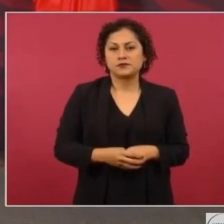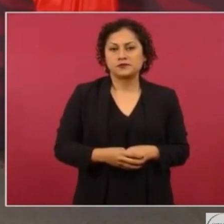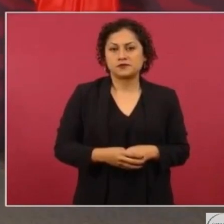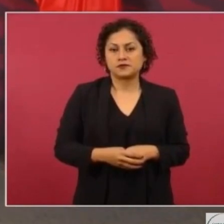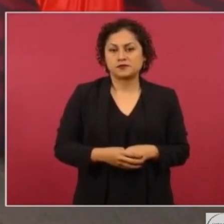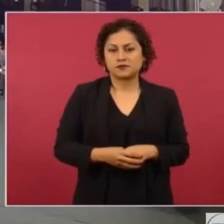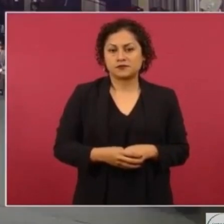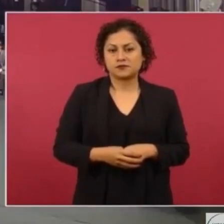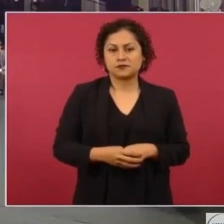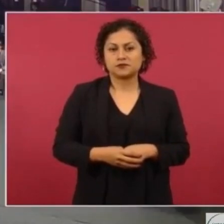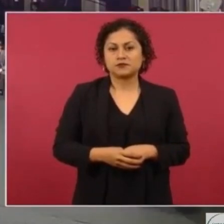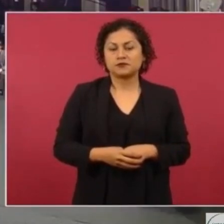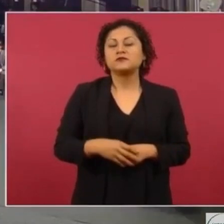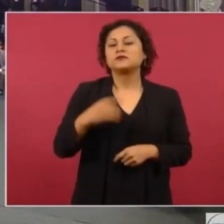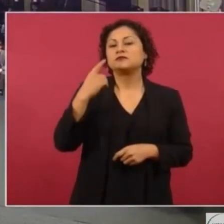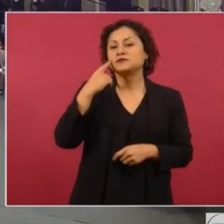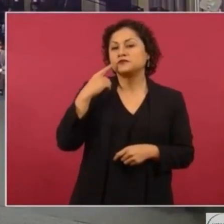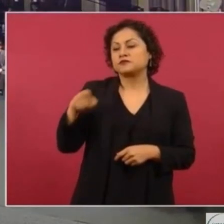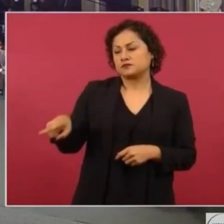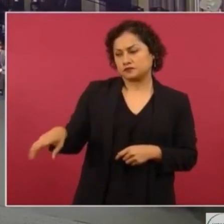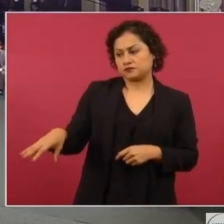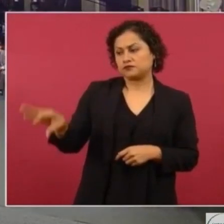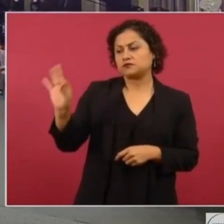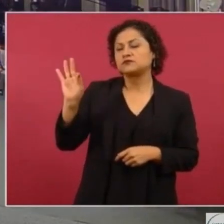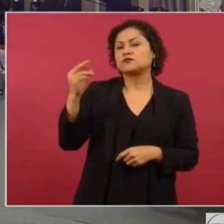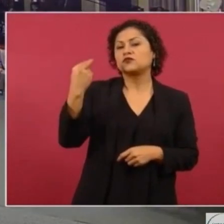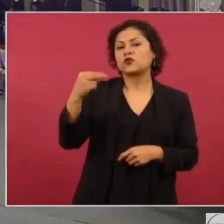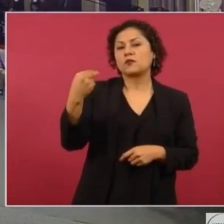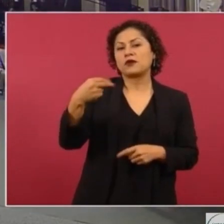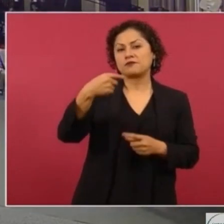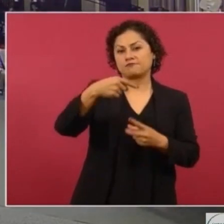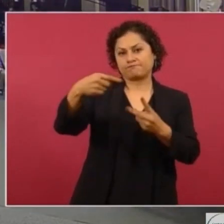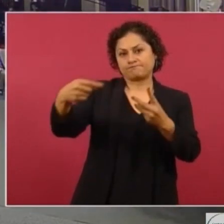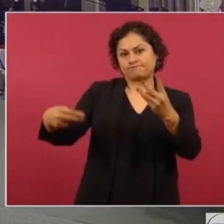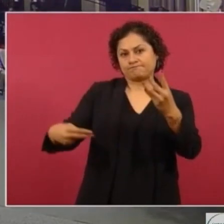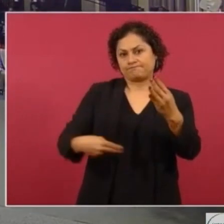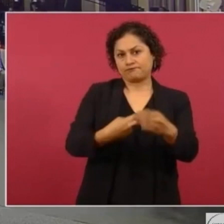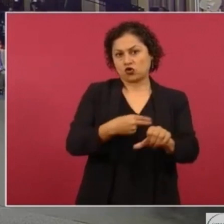A ver, pon los nombres de los 11. Pero ya,